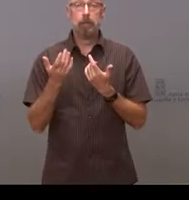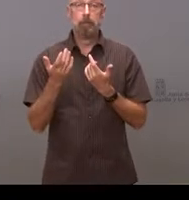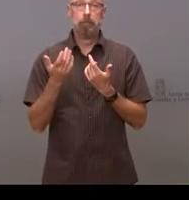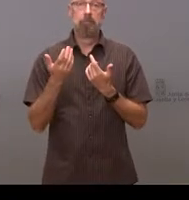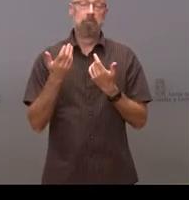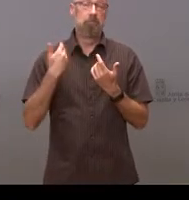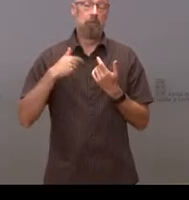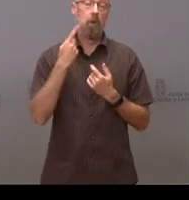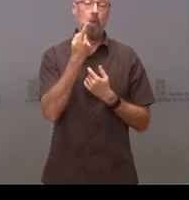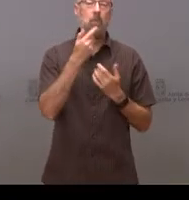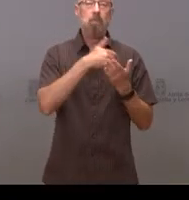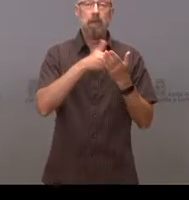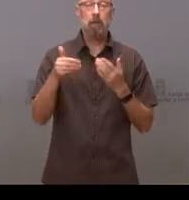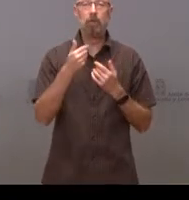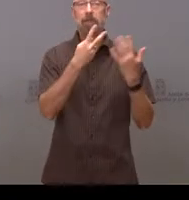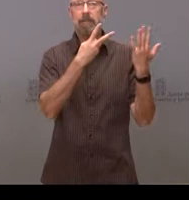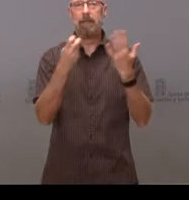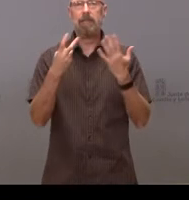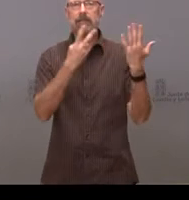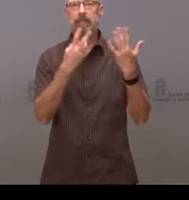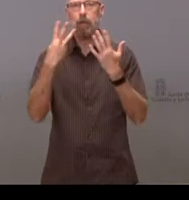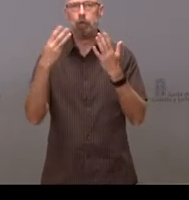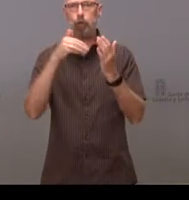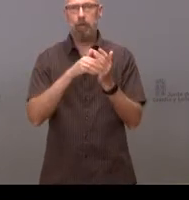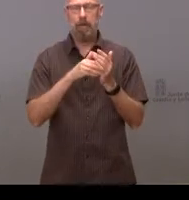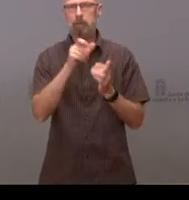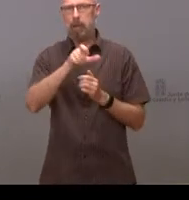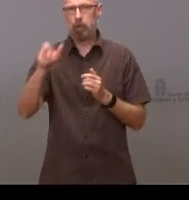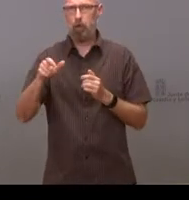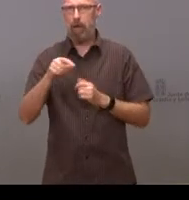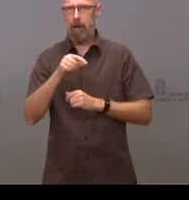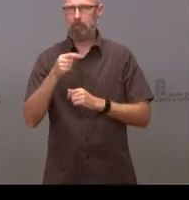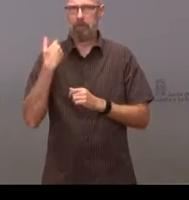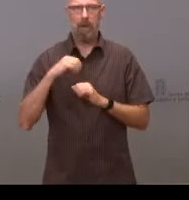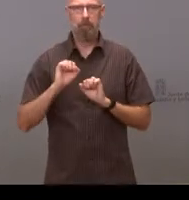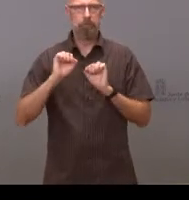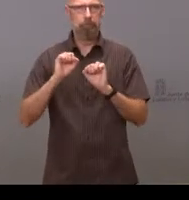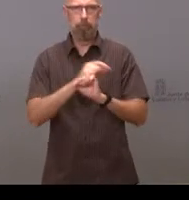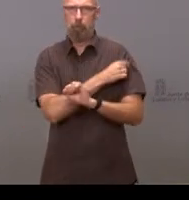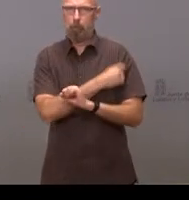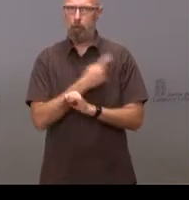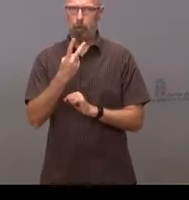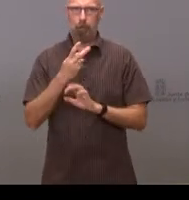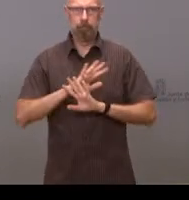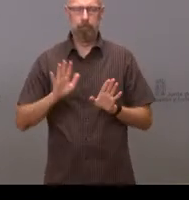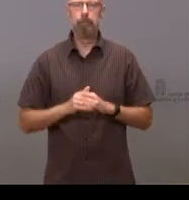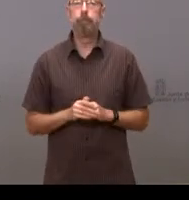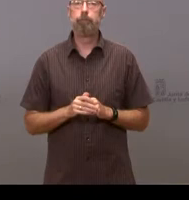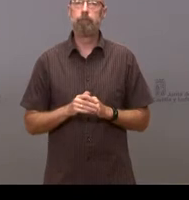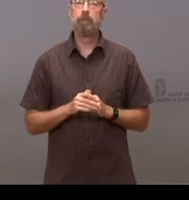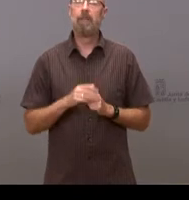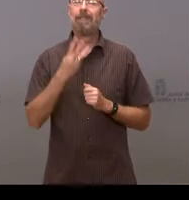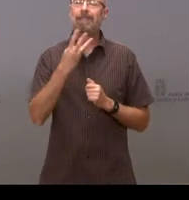.678.728 personas inmunizadas con las dos dosis. Hemos administrado 3